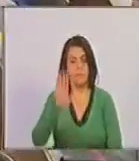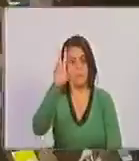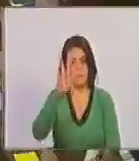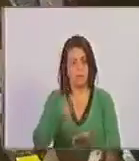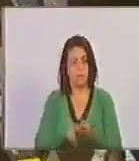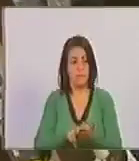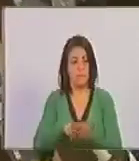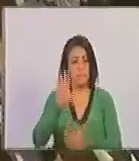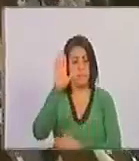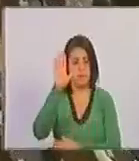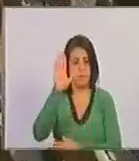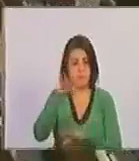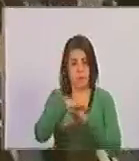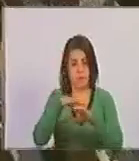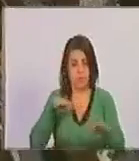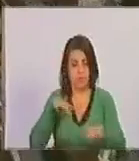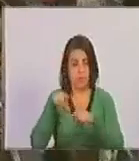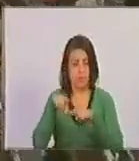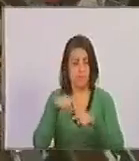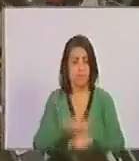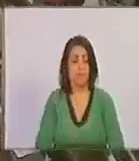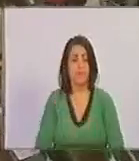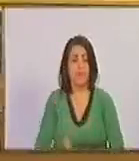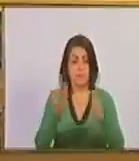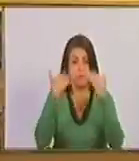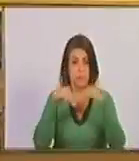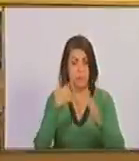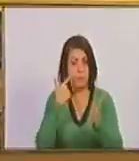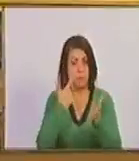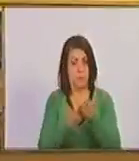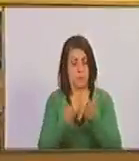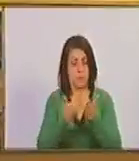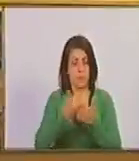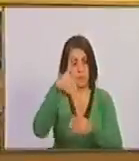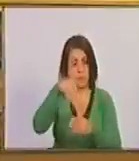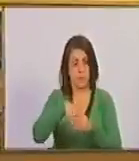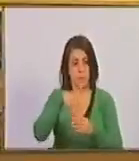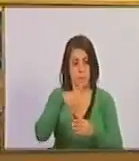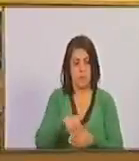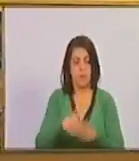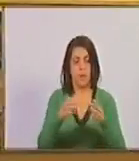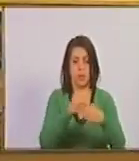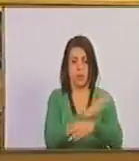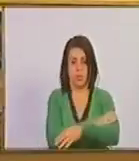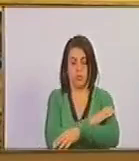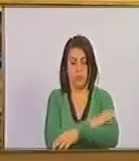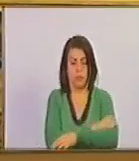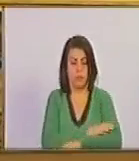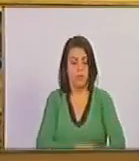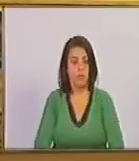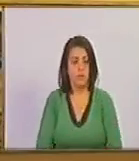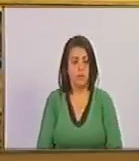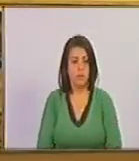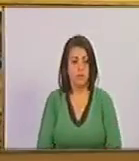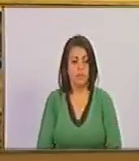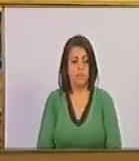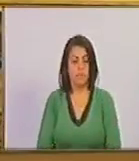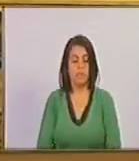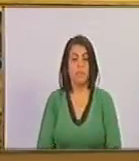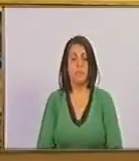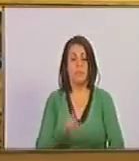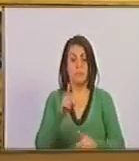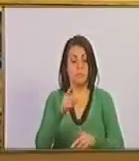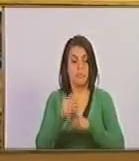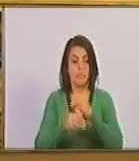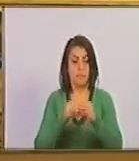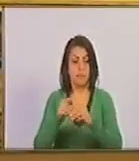aprobado por mayoría calificada. Dejamos constancia del voto salvado de la bancada opositora. Se, no,